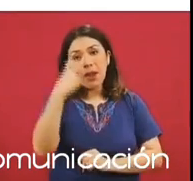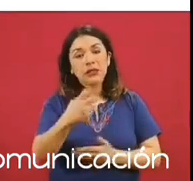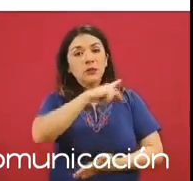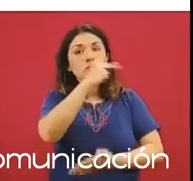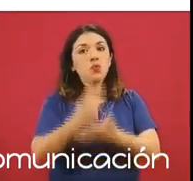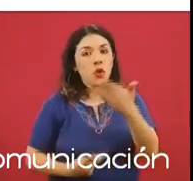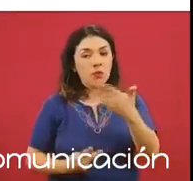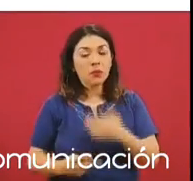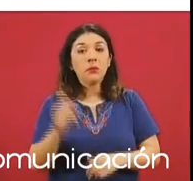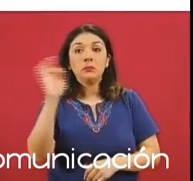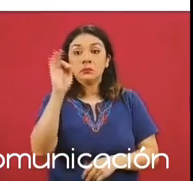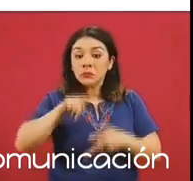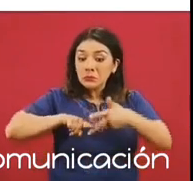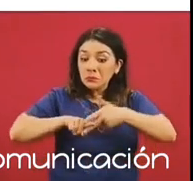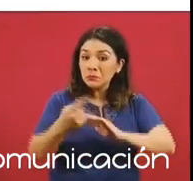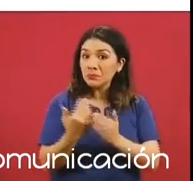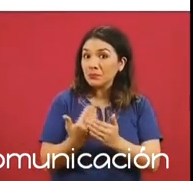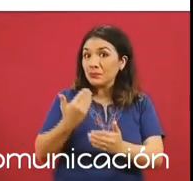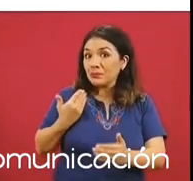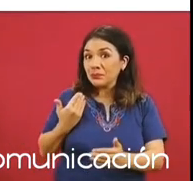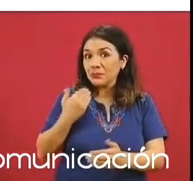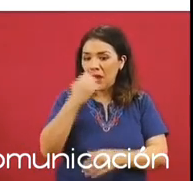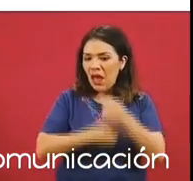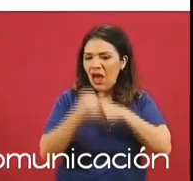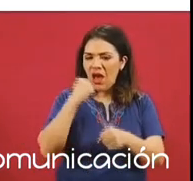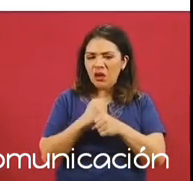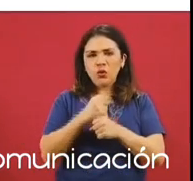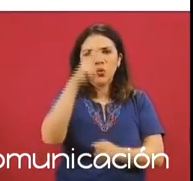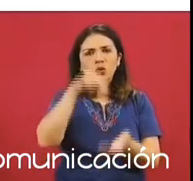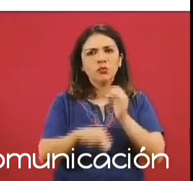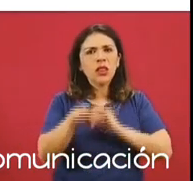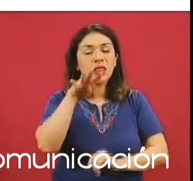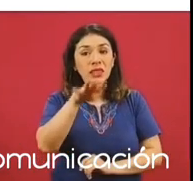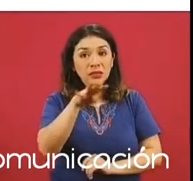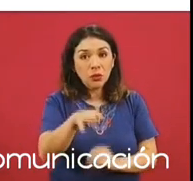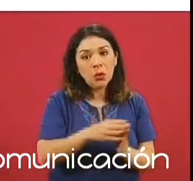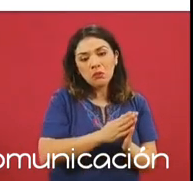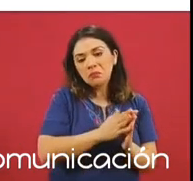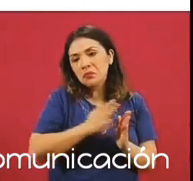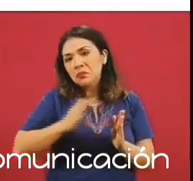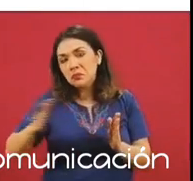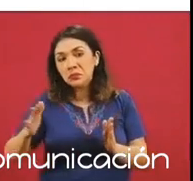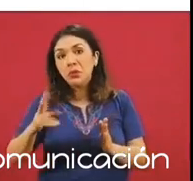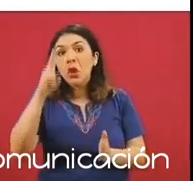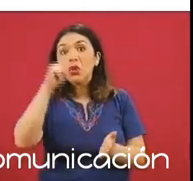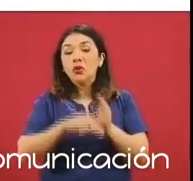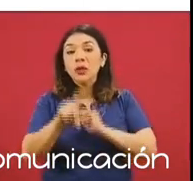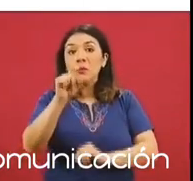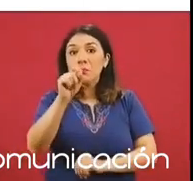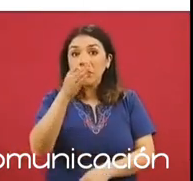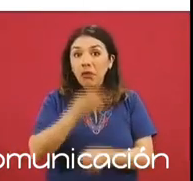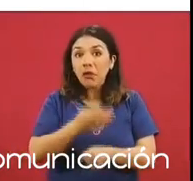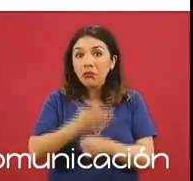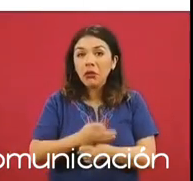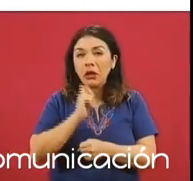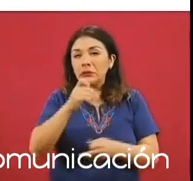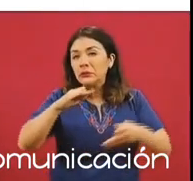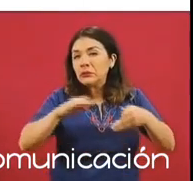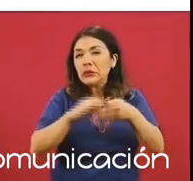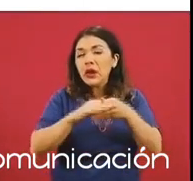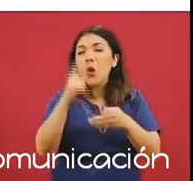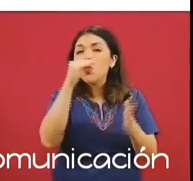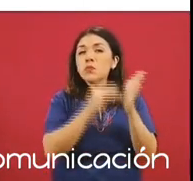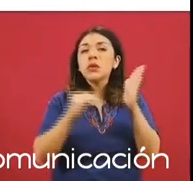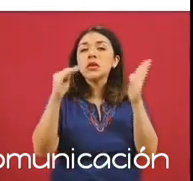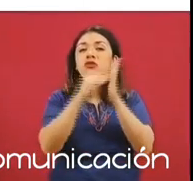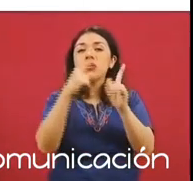programa. Desde que iniciamos, en 2019 y 2020, casi el millón